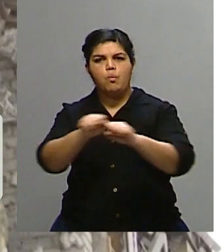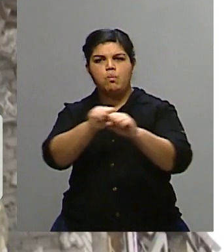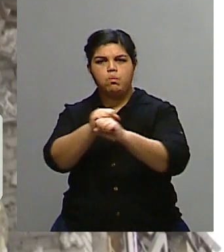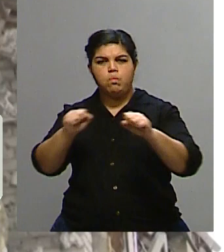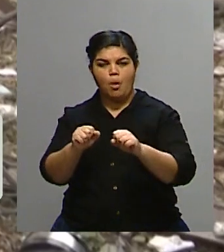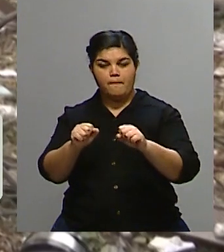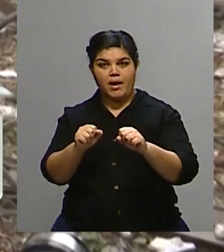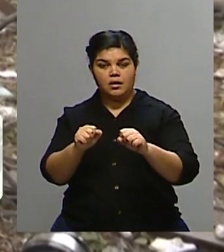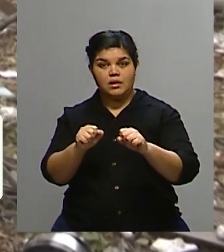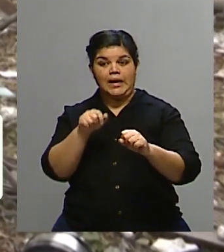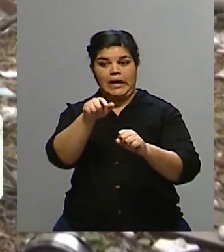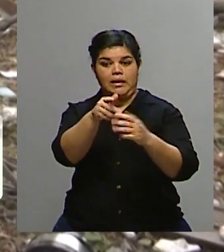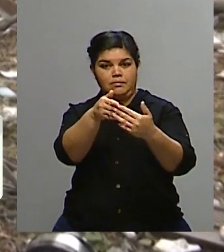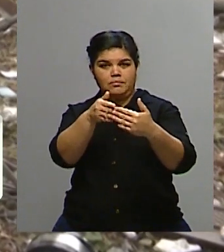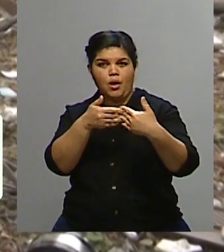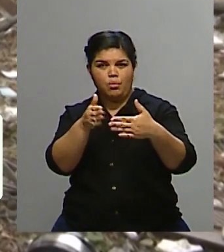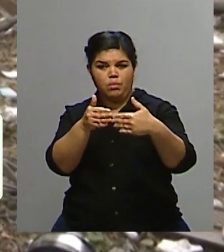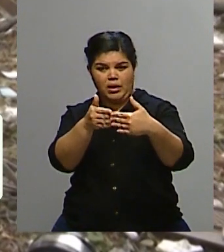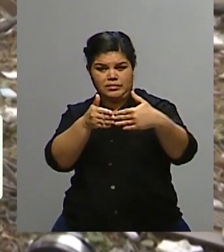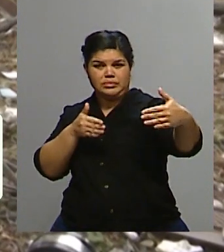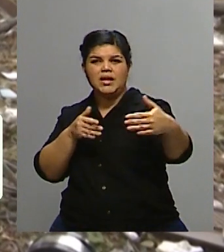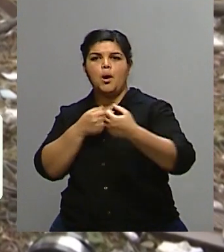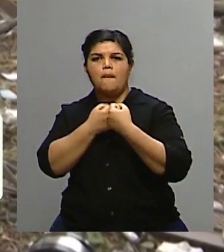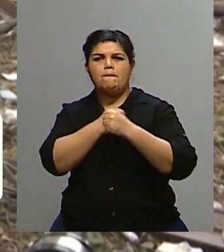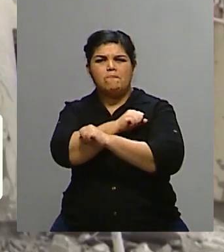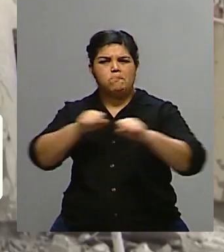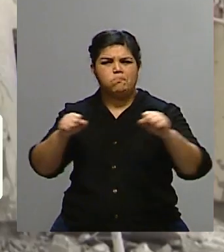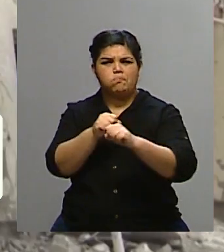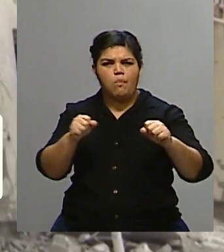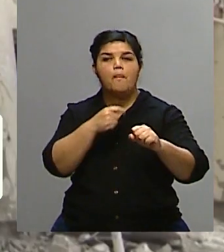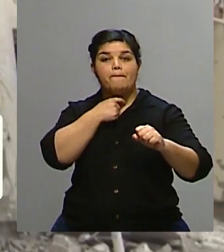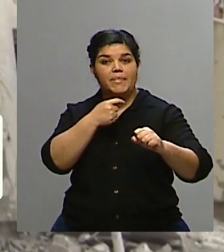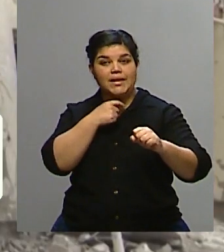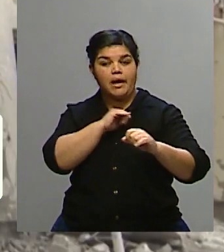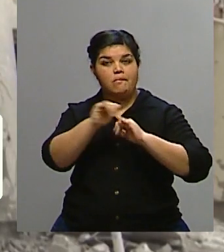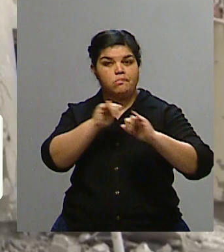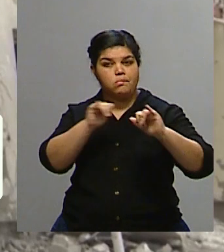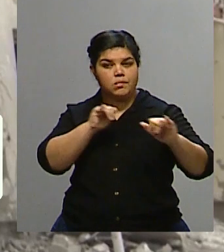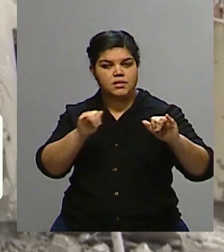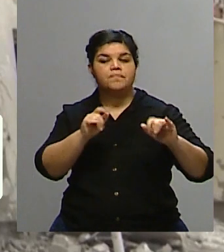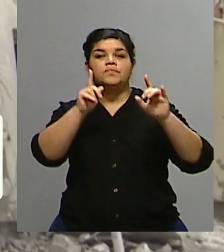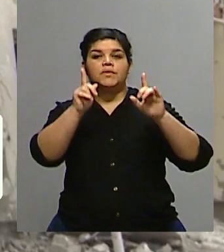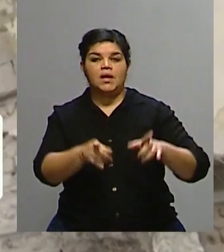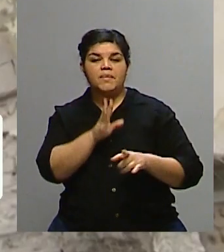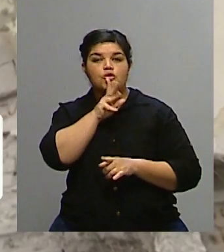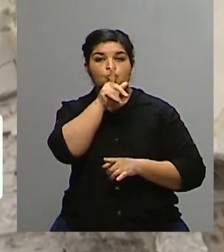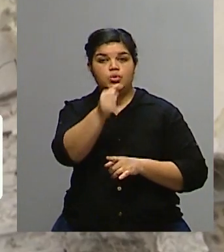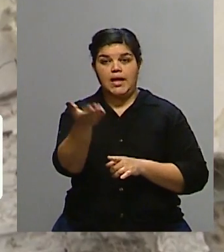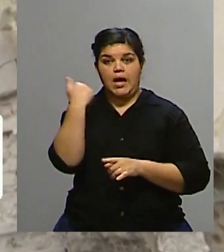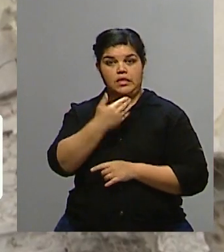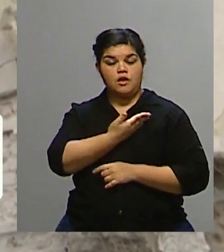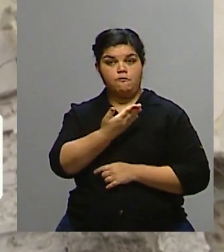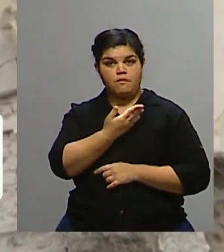Ucrania en la región de Kharkov, en los sectores de Kupyansk e Isium. Además aseguró que la ofensiva rusa lanzada en febrero